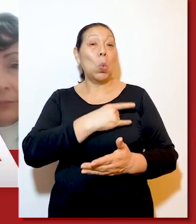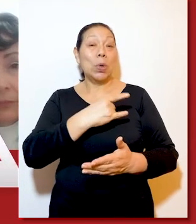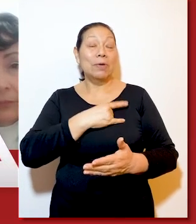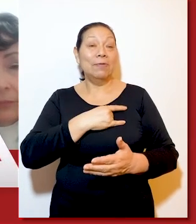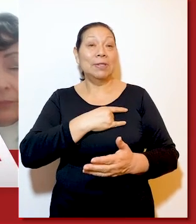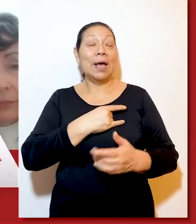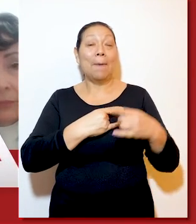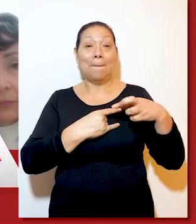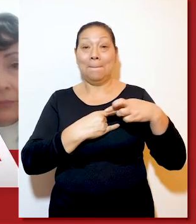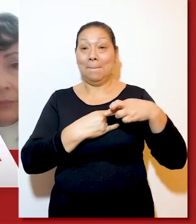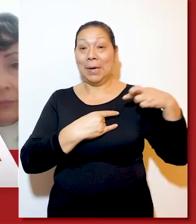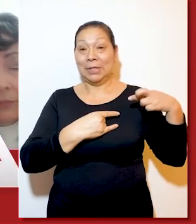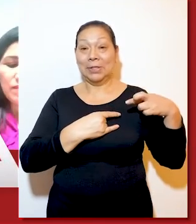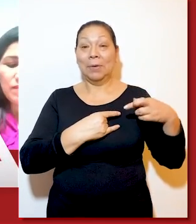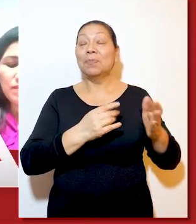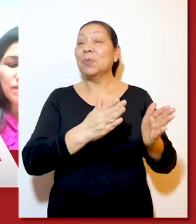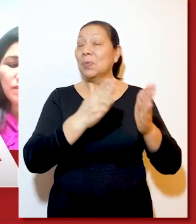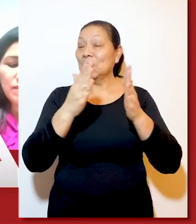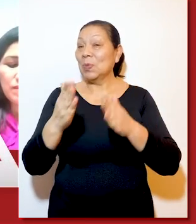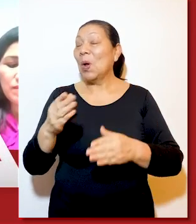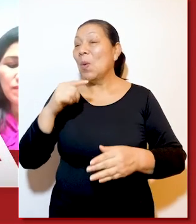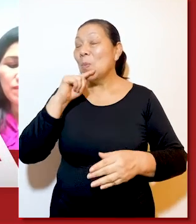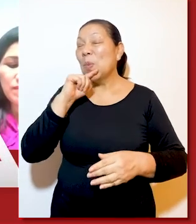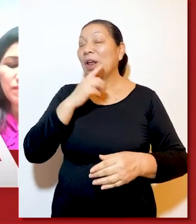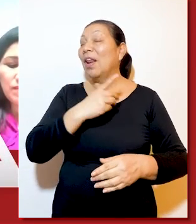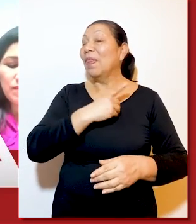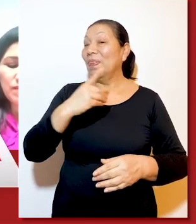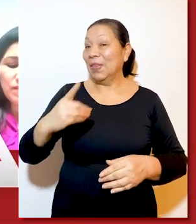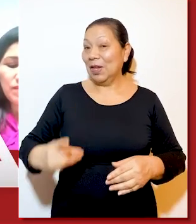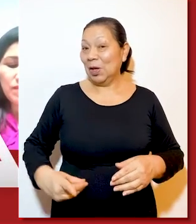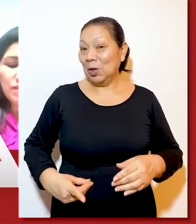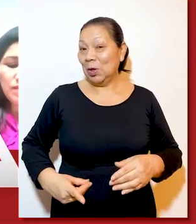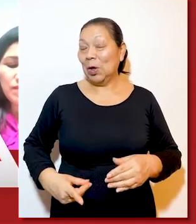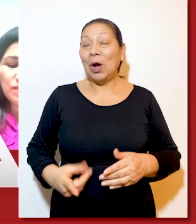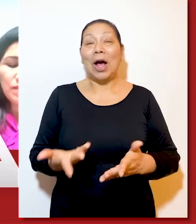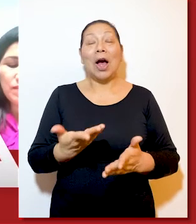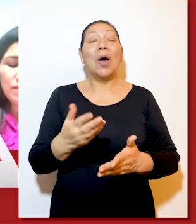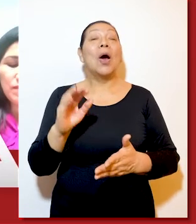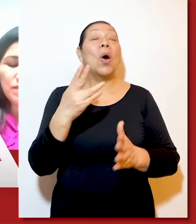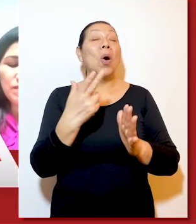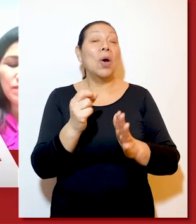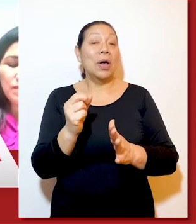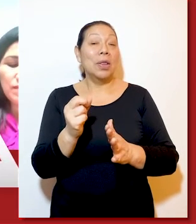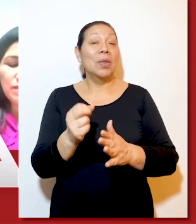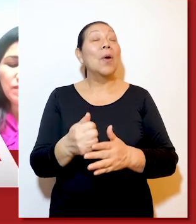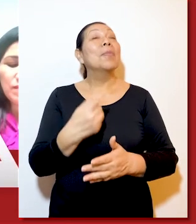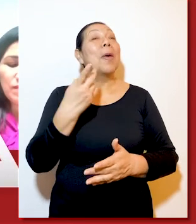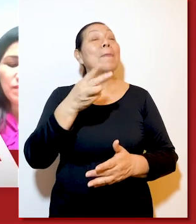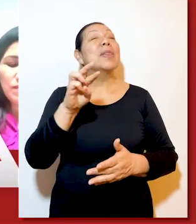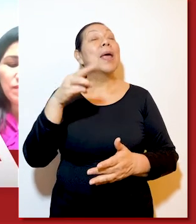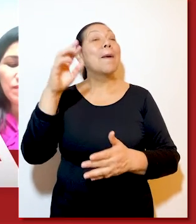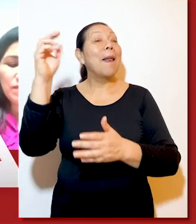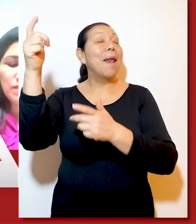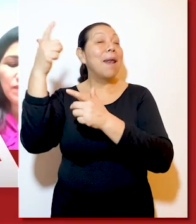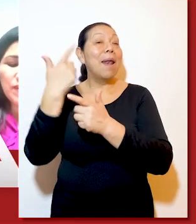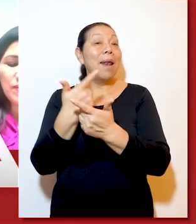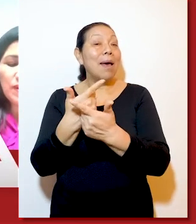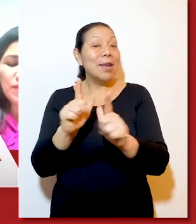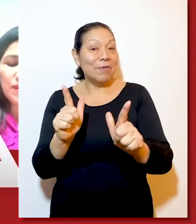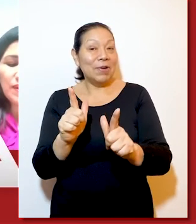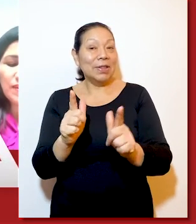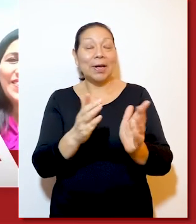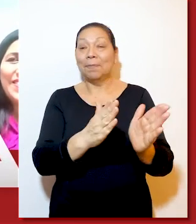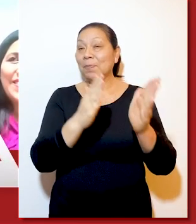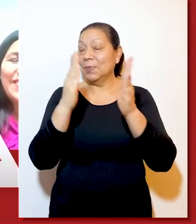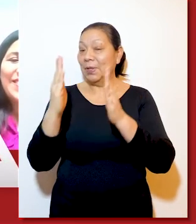exrectora de la Universidad del Pacífico, Nieves Cruzado, directora de la institución educativa 8084.4 Virula